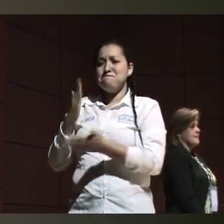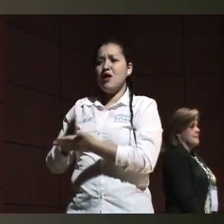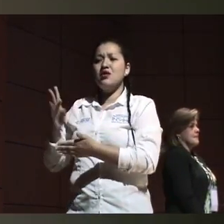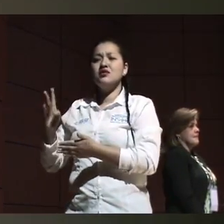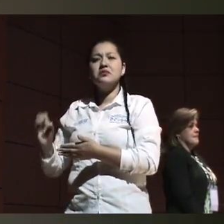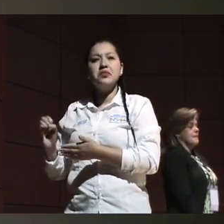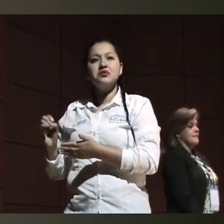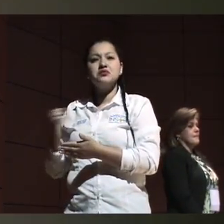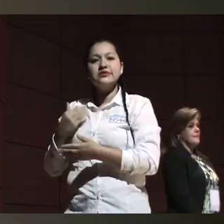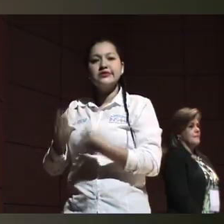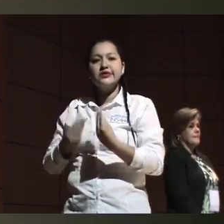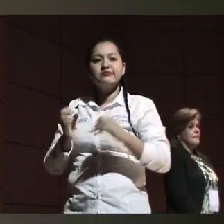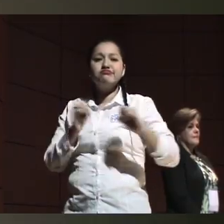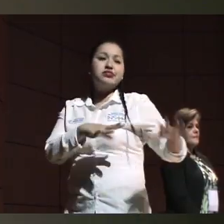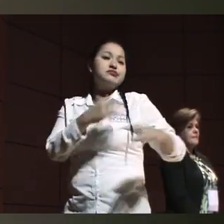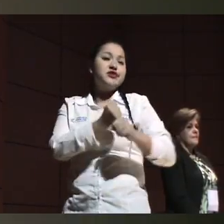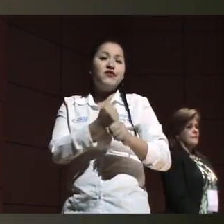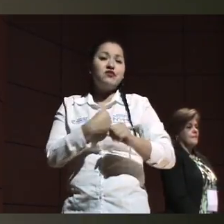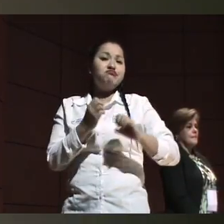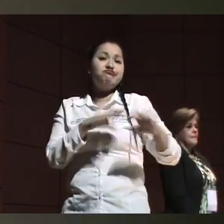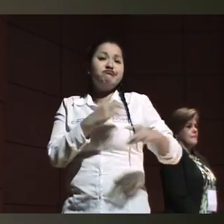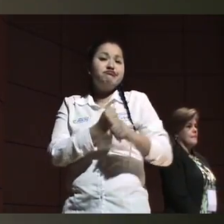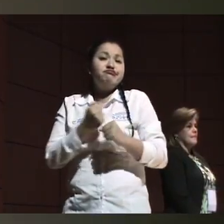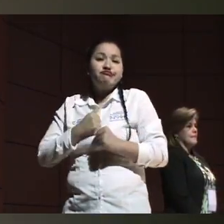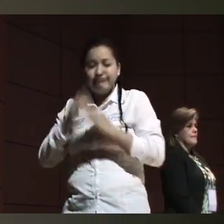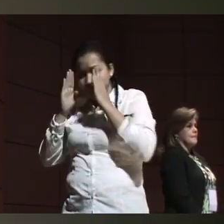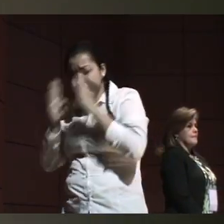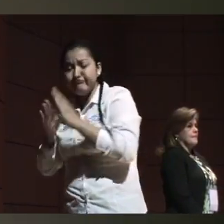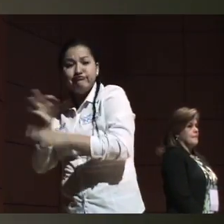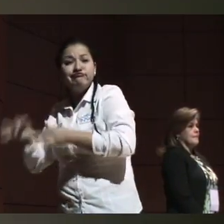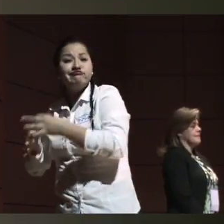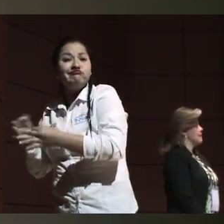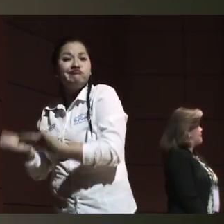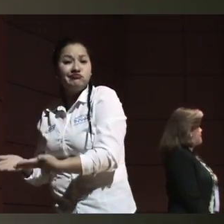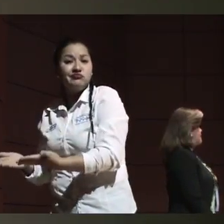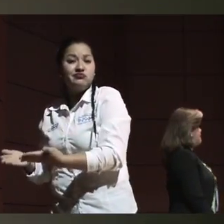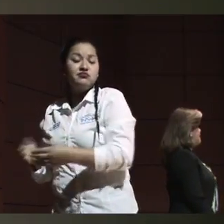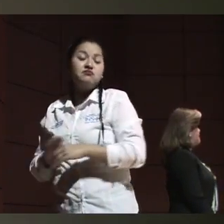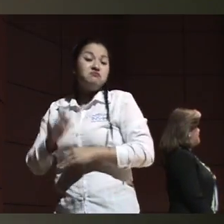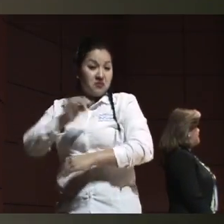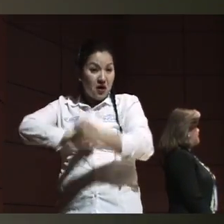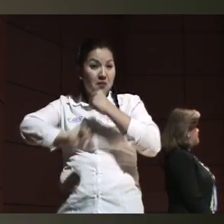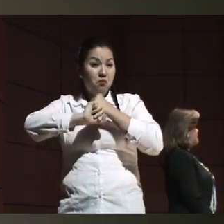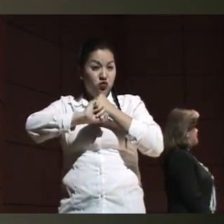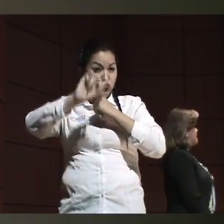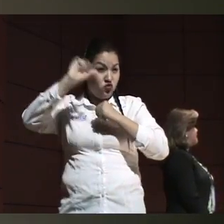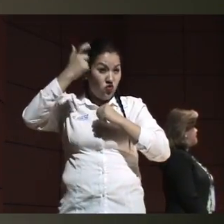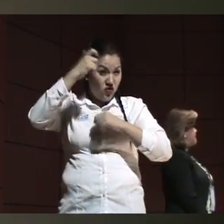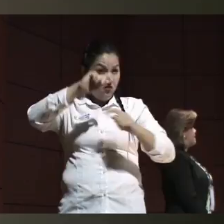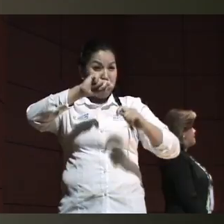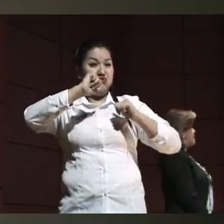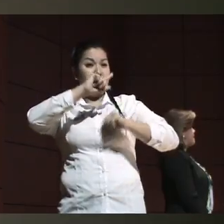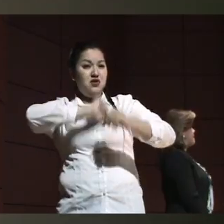empleo. Entonces, estos apoyos realmente no los sentimos tan reales. Y es así